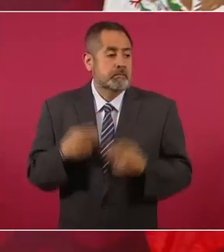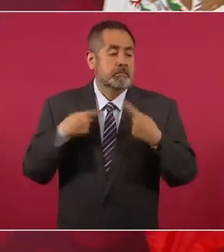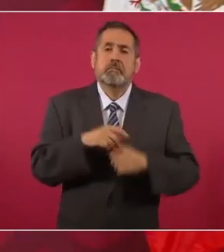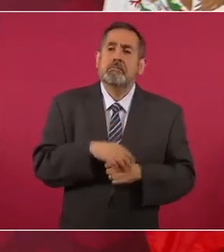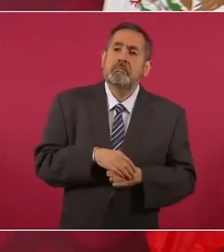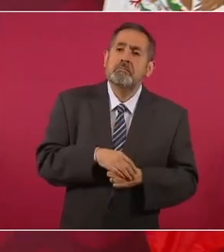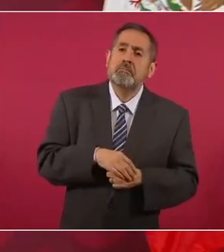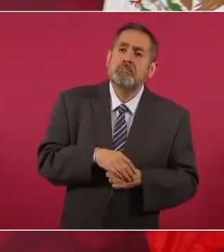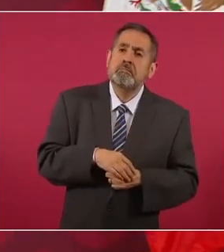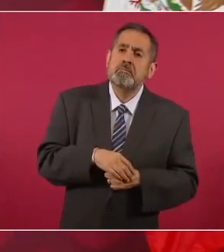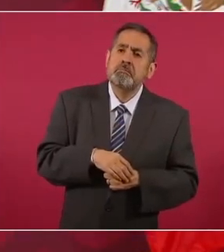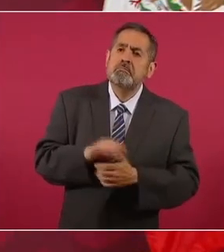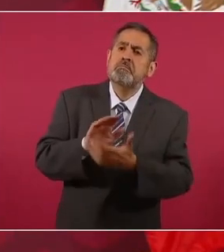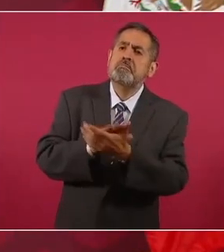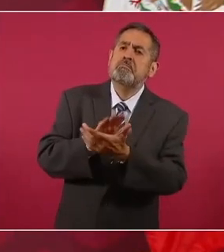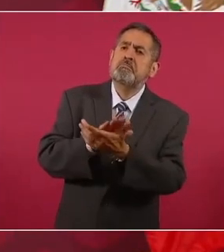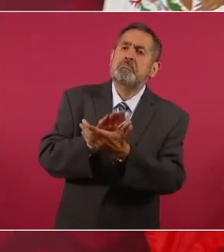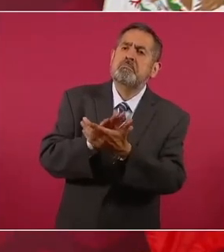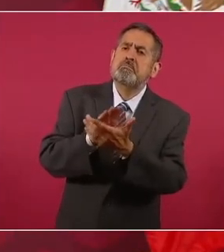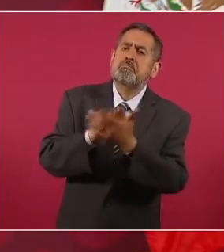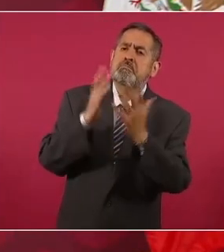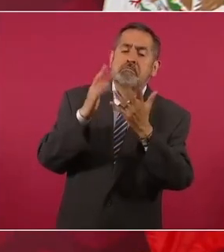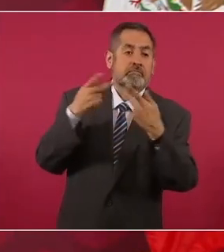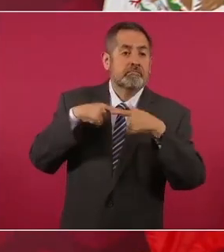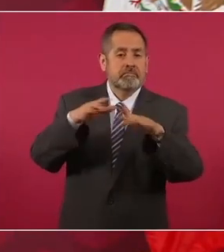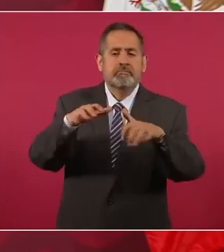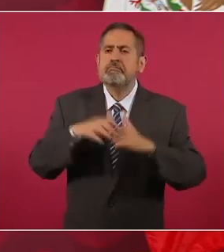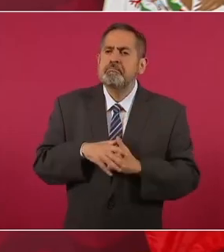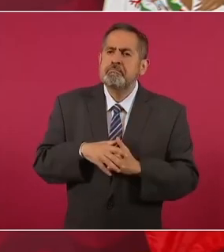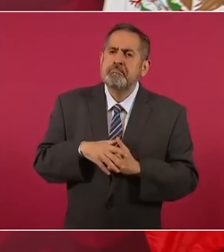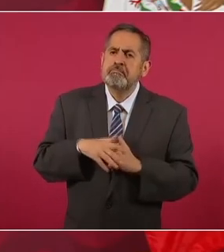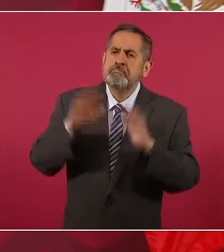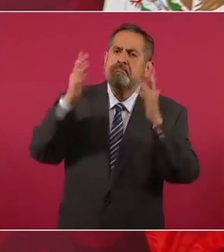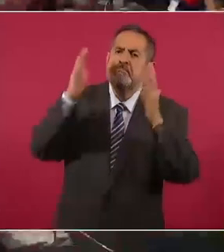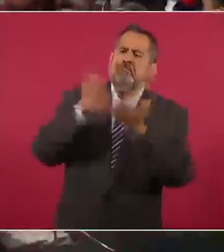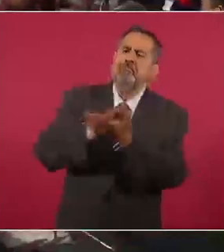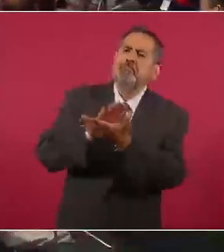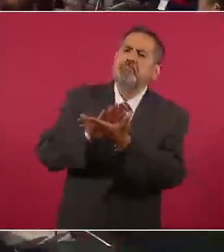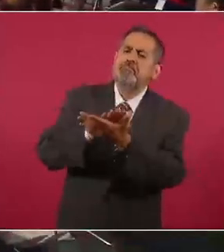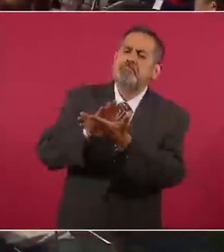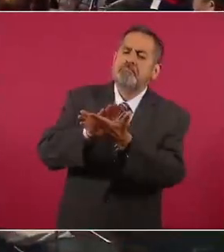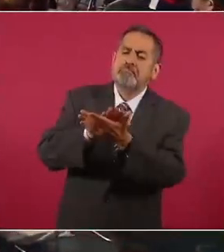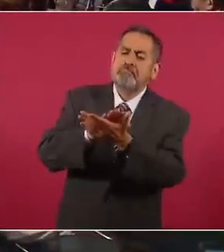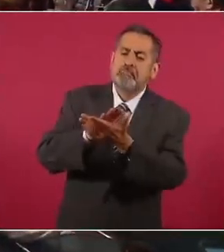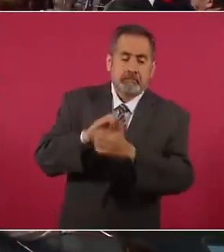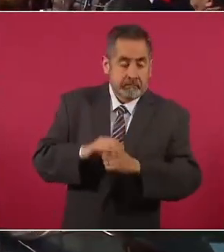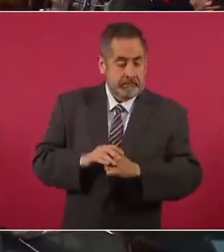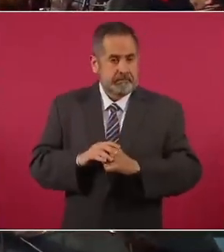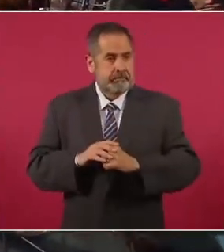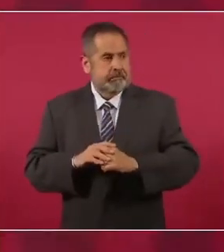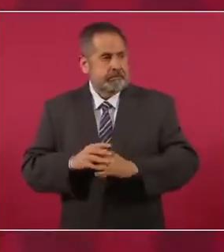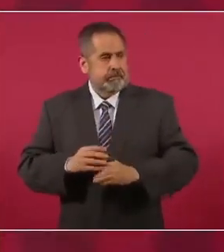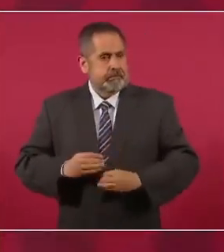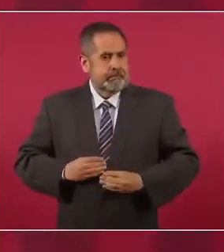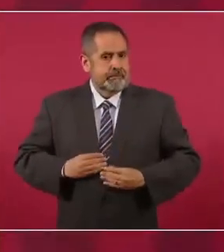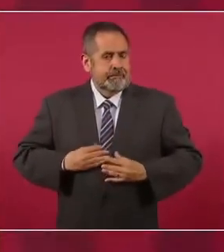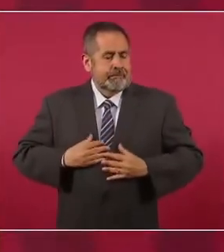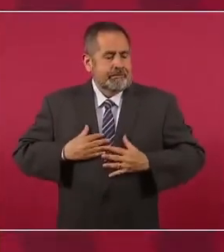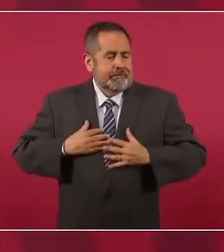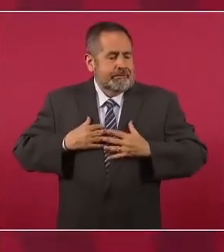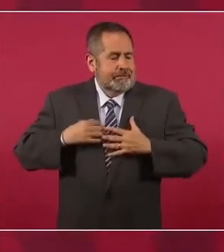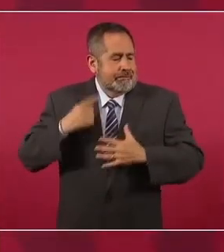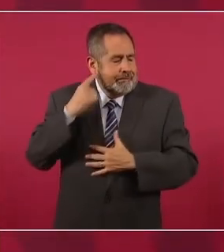y un aplauso de todos los que iban en el camión. Eso le zumba